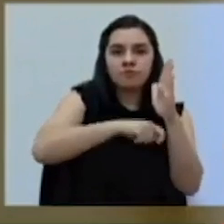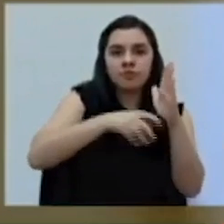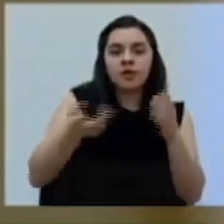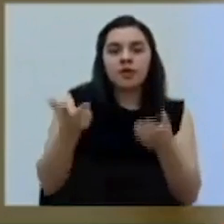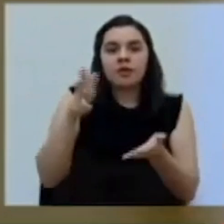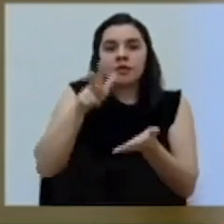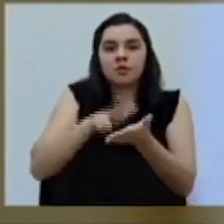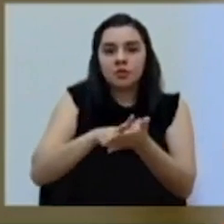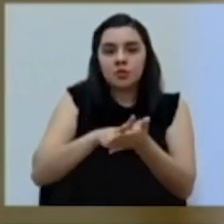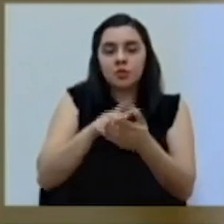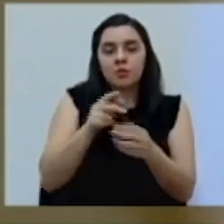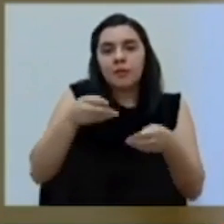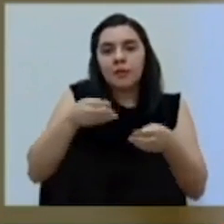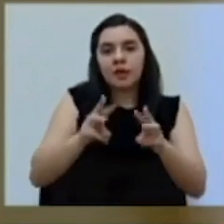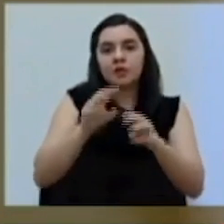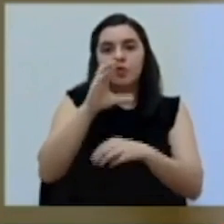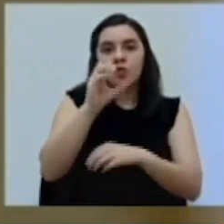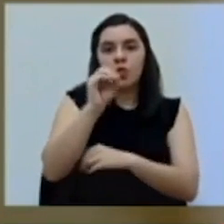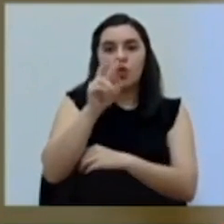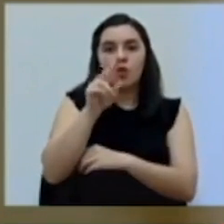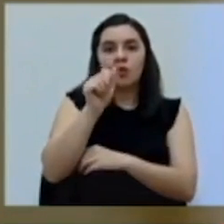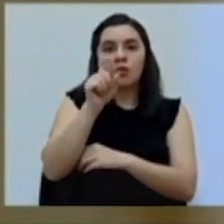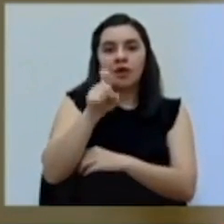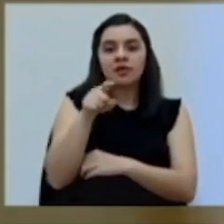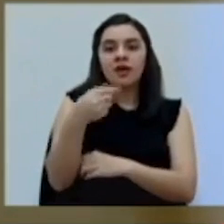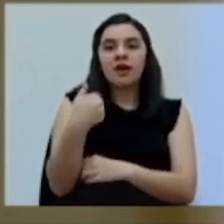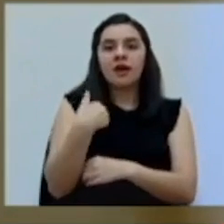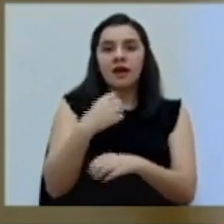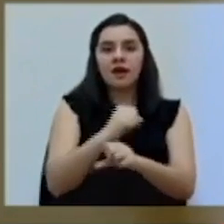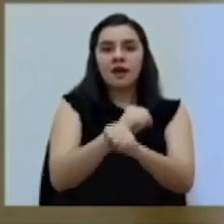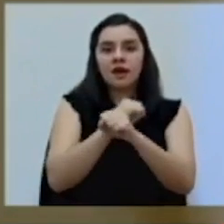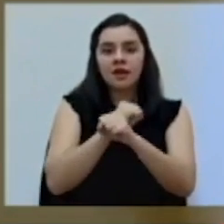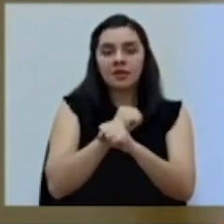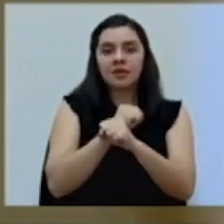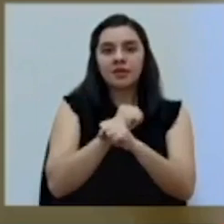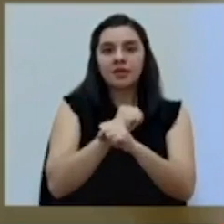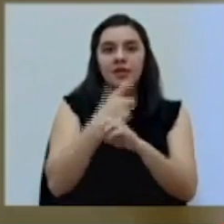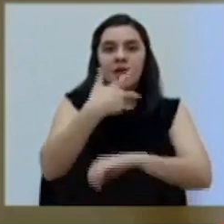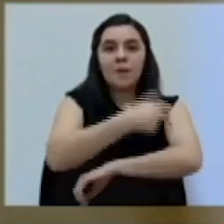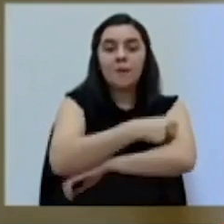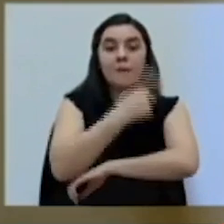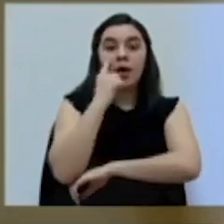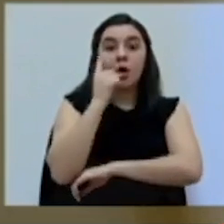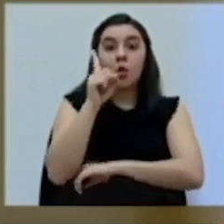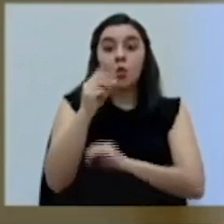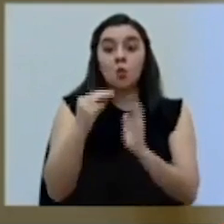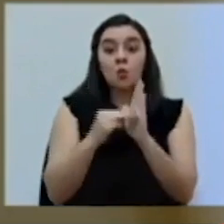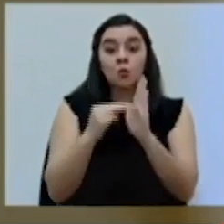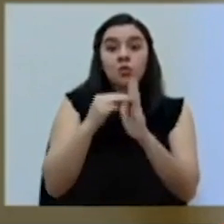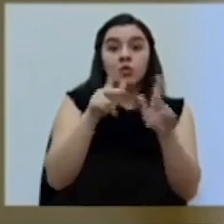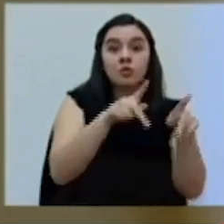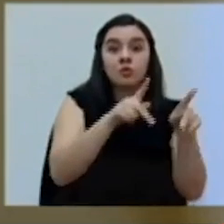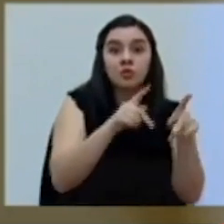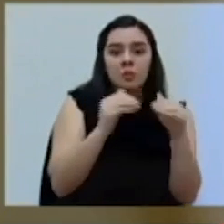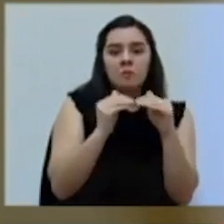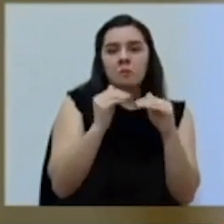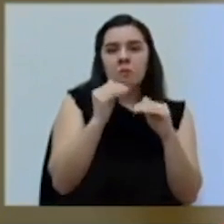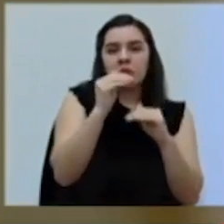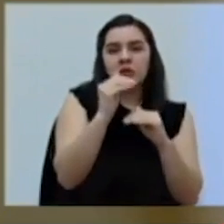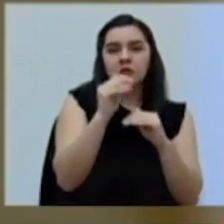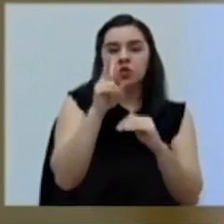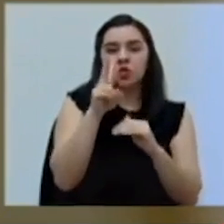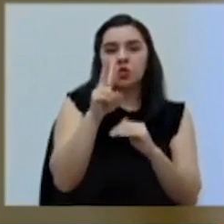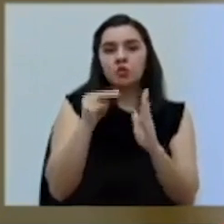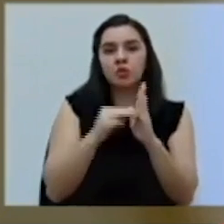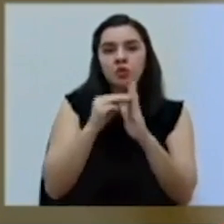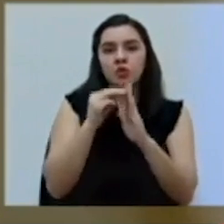mecanismo COVAX que garantiza la vacunación para un poco más de un millón de personas, poco más de dos millones de dosis. Y